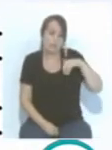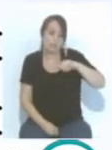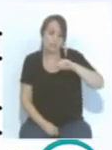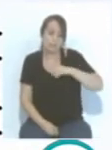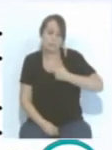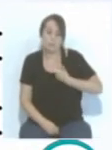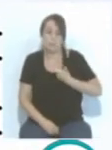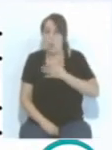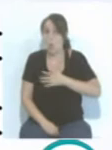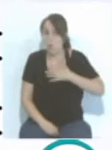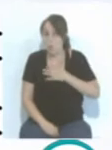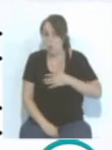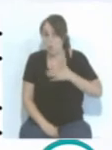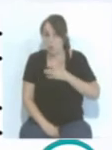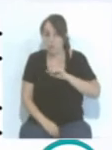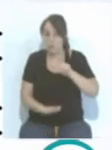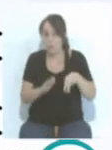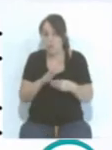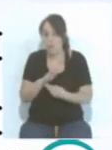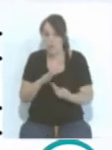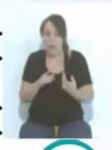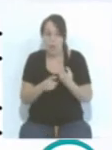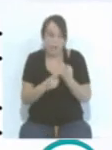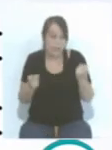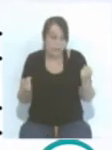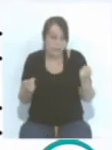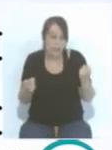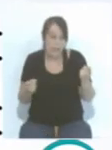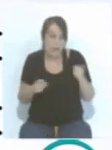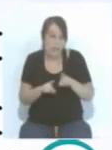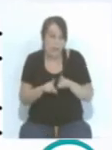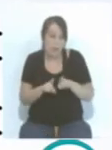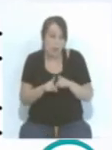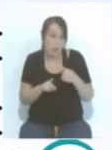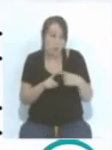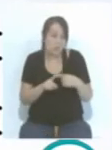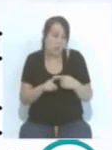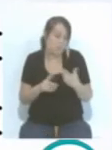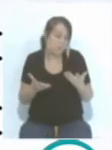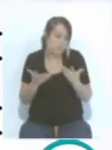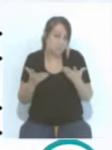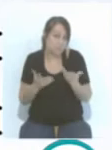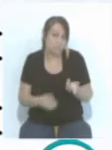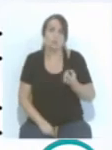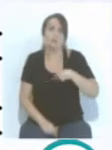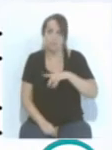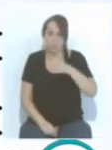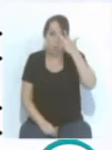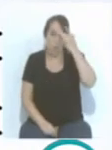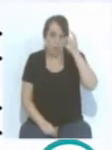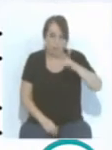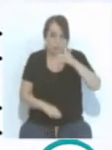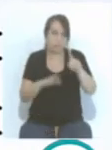segunda B, donde no hace falta tanto medio y tal. Y bueno, por fin estamos en primera. Y la